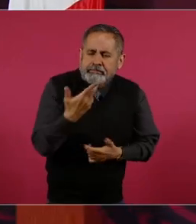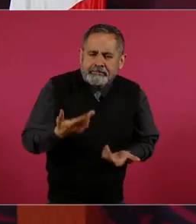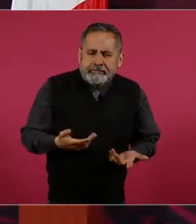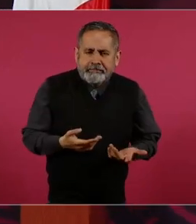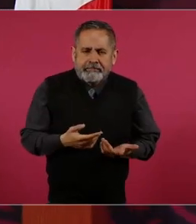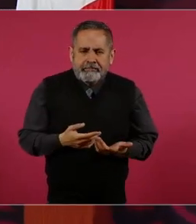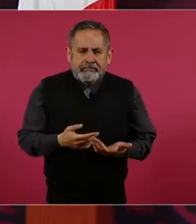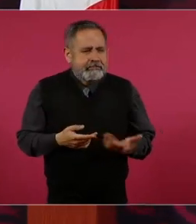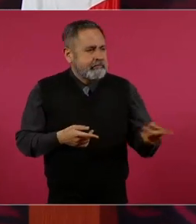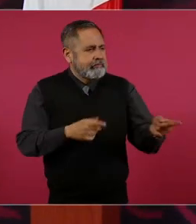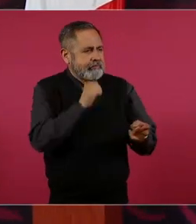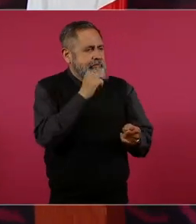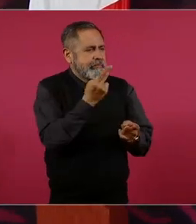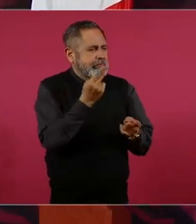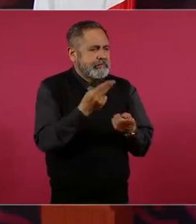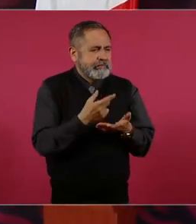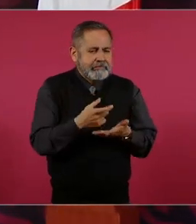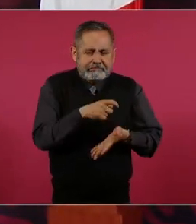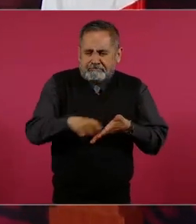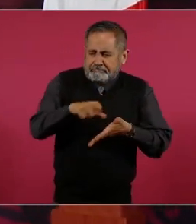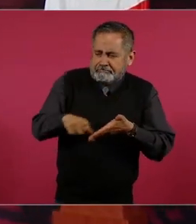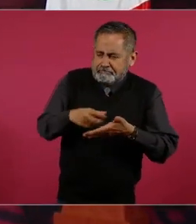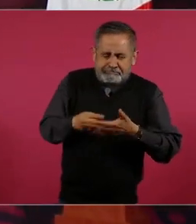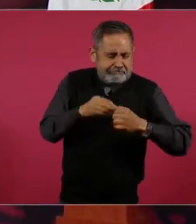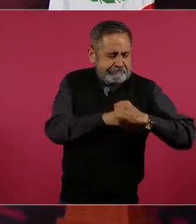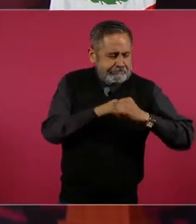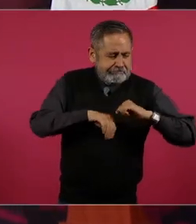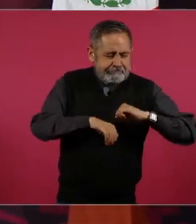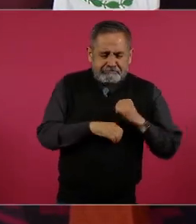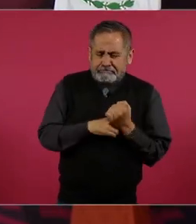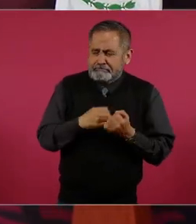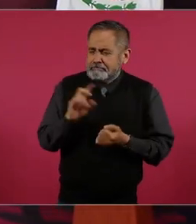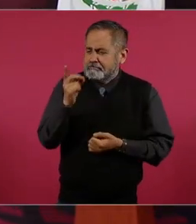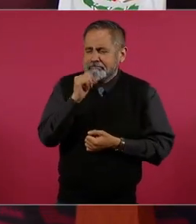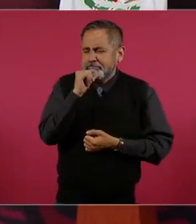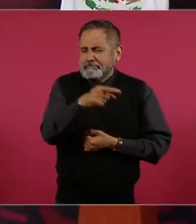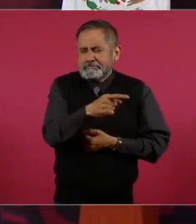no hace falta que especule, que especule.